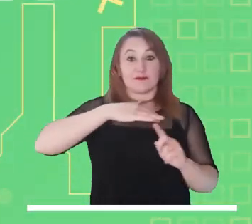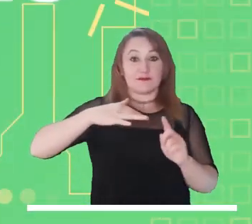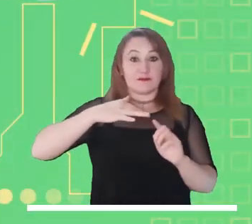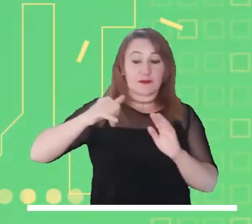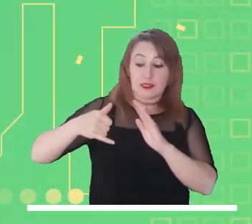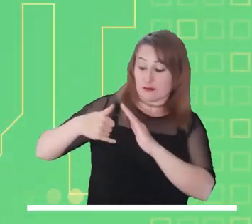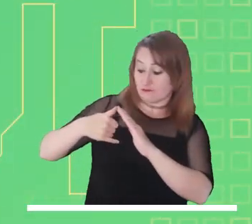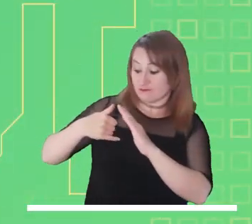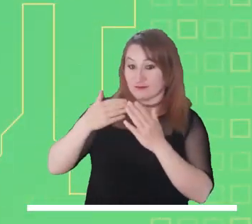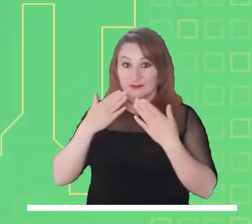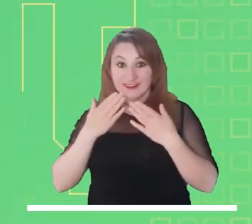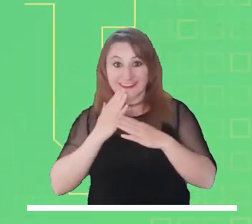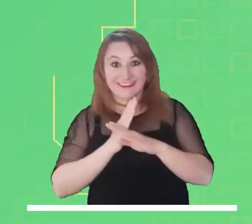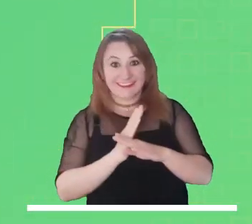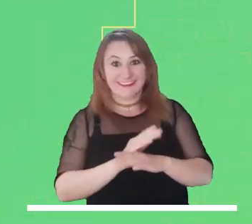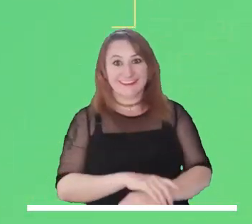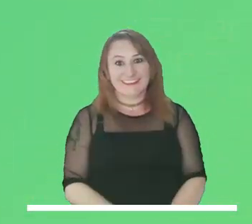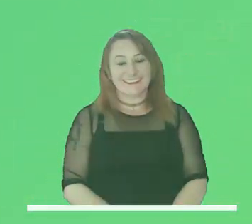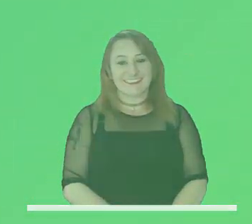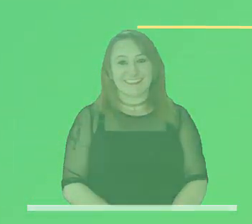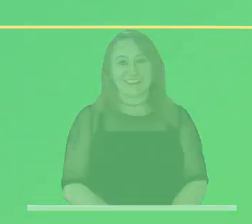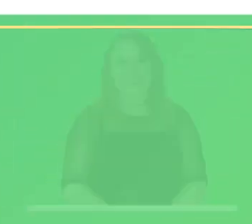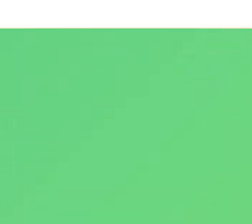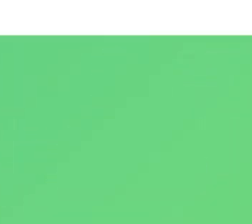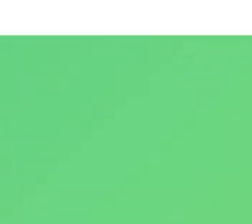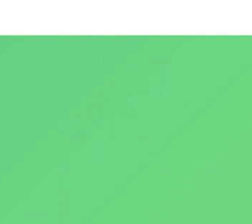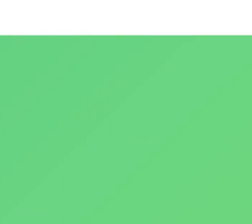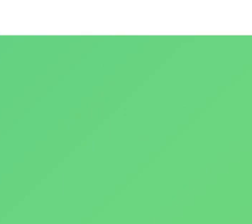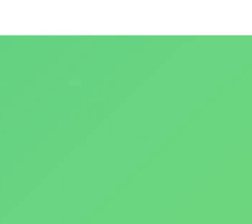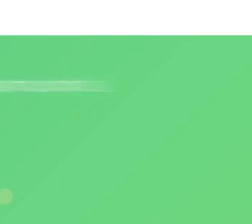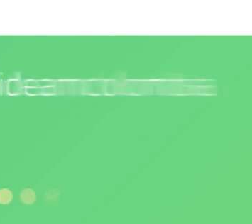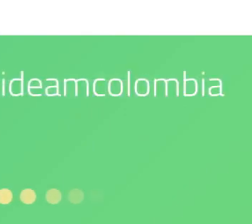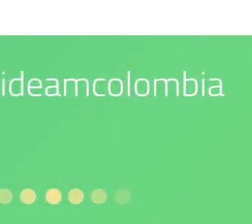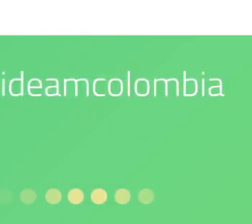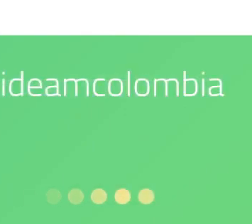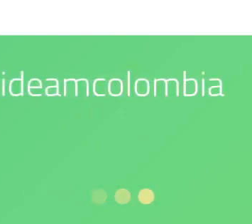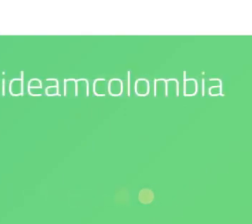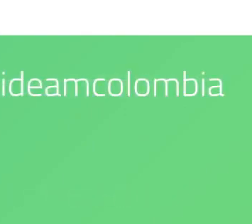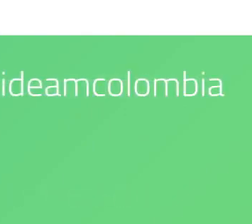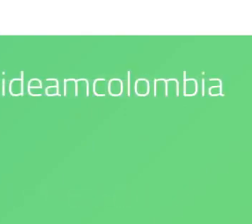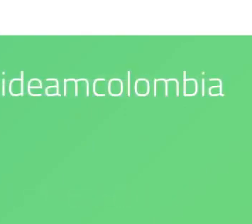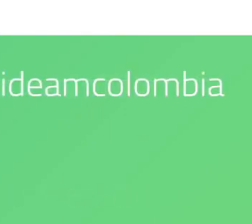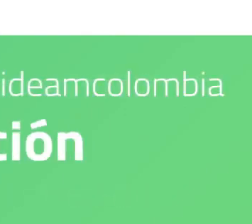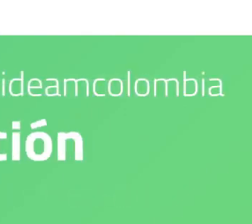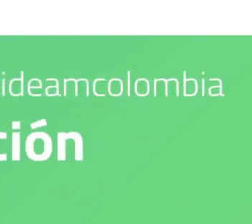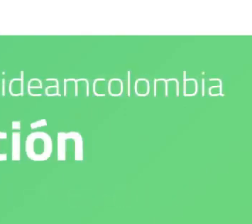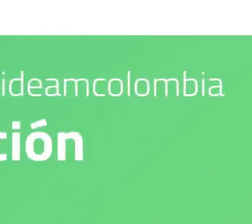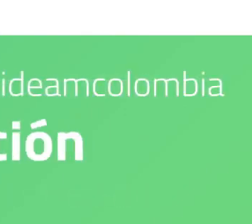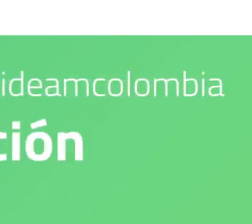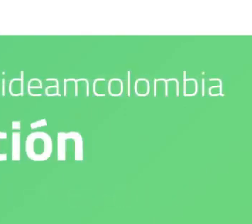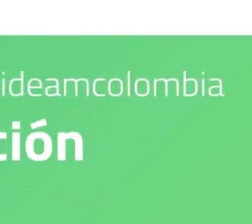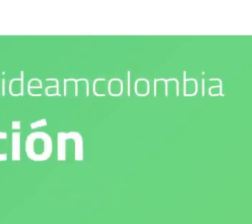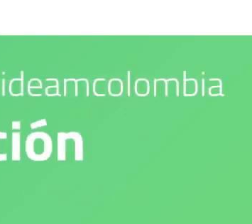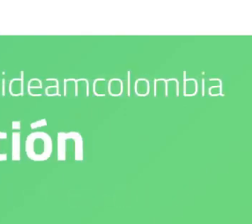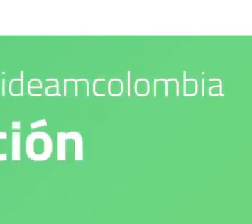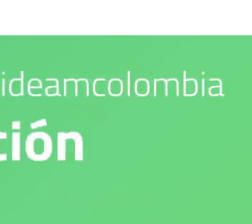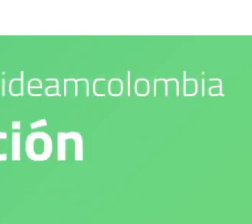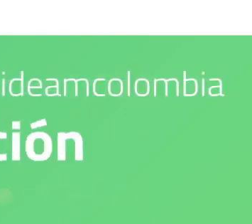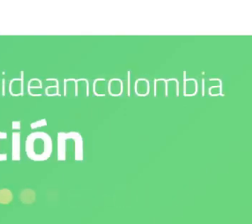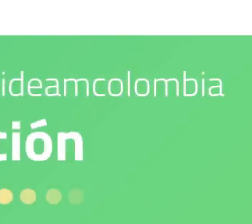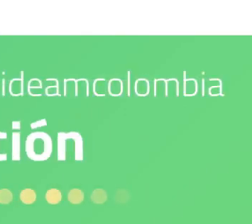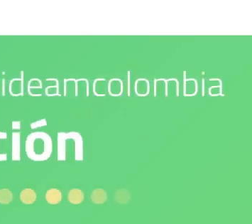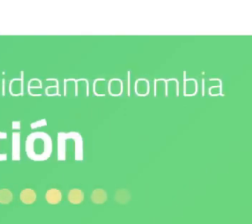Síguenos en nuestras redes sociales. Nuestro compromiso es con el medio ambiente. IDEAM es confianza y